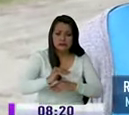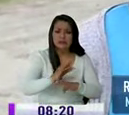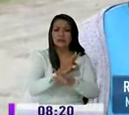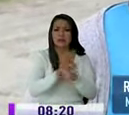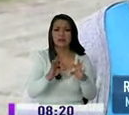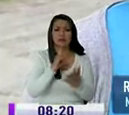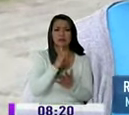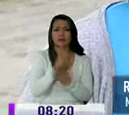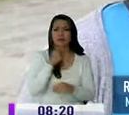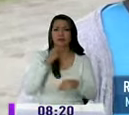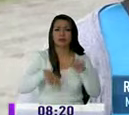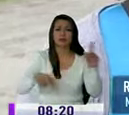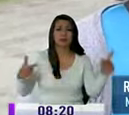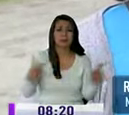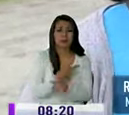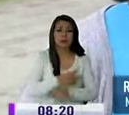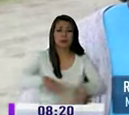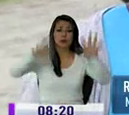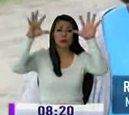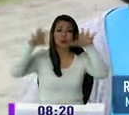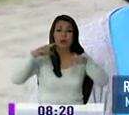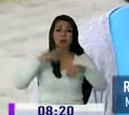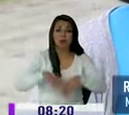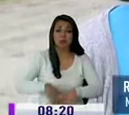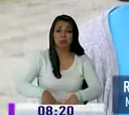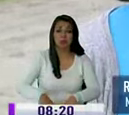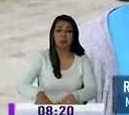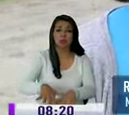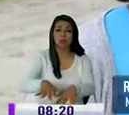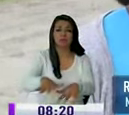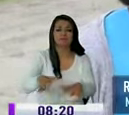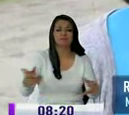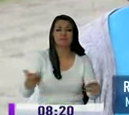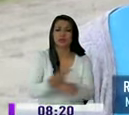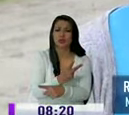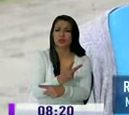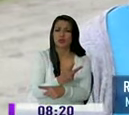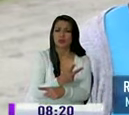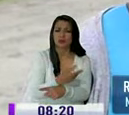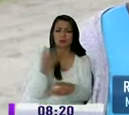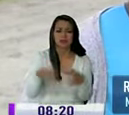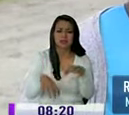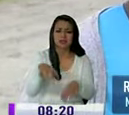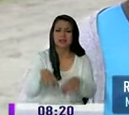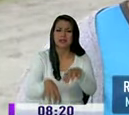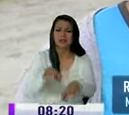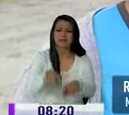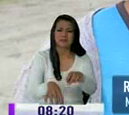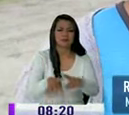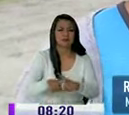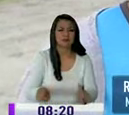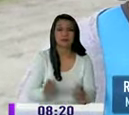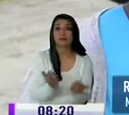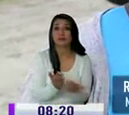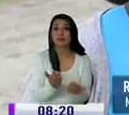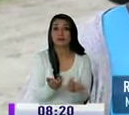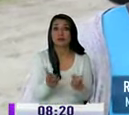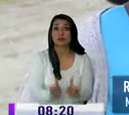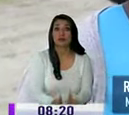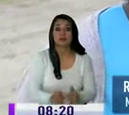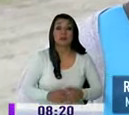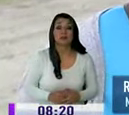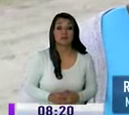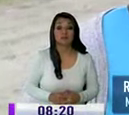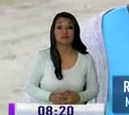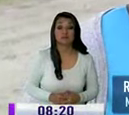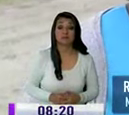verdaderamente peor cuando llueve vea como el agua todito baja y viene con todo piedras piedras basuras así viene y